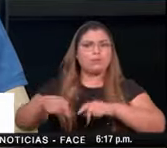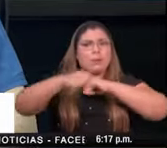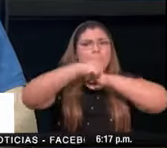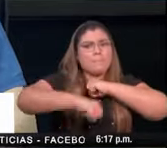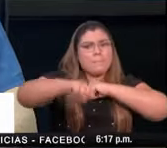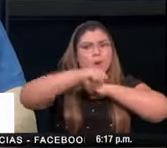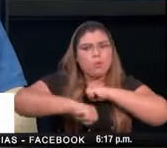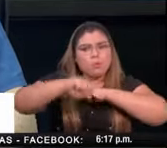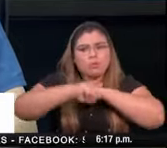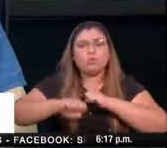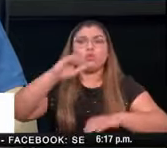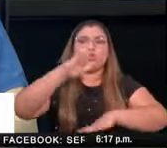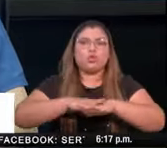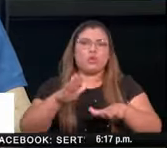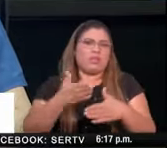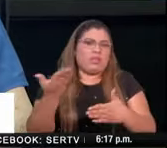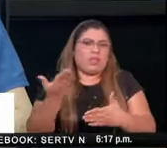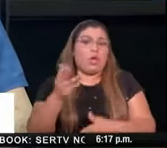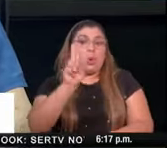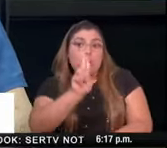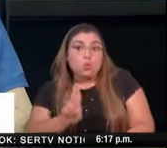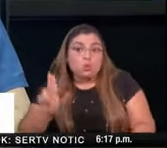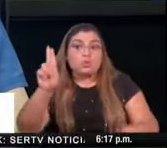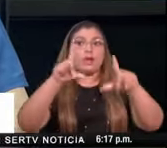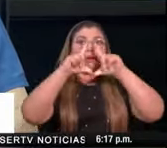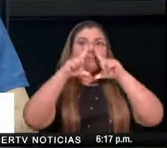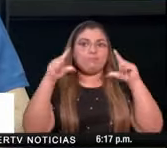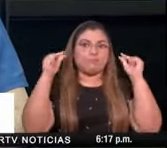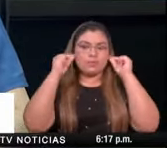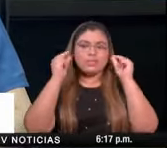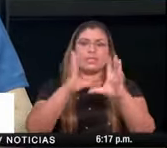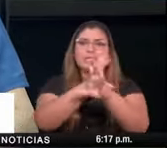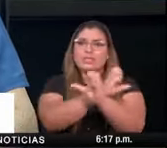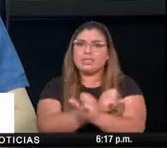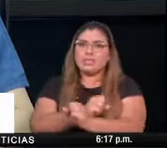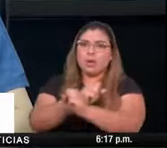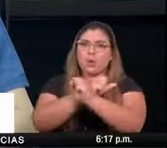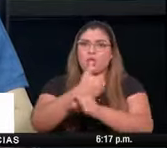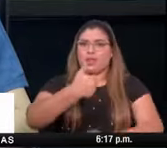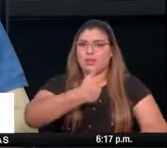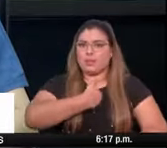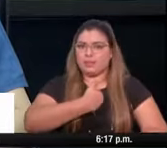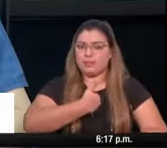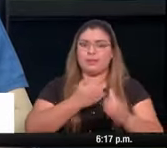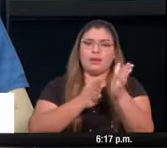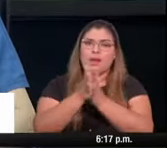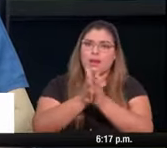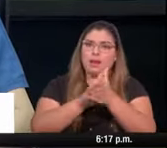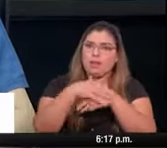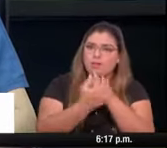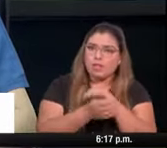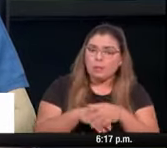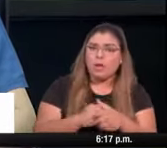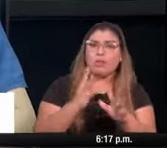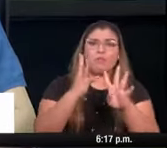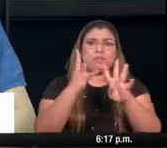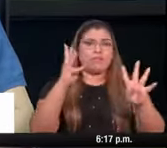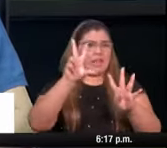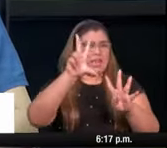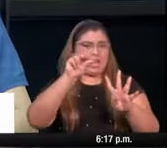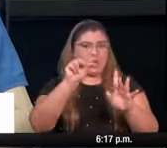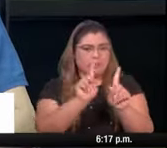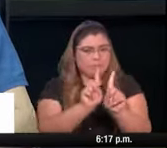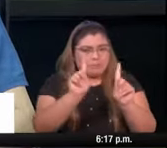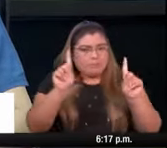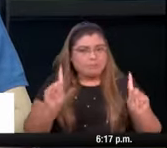el uso de las medidas de bioseguridad que incluyen la mascarilla, el distanciamiento físico,